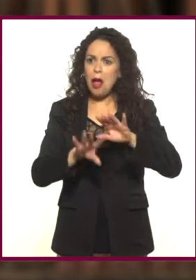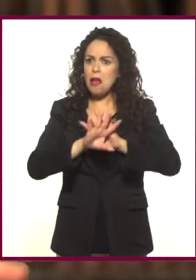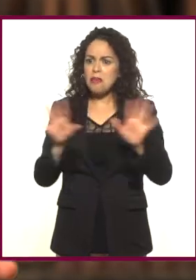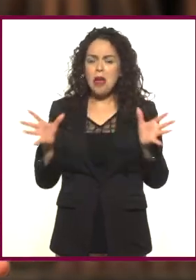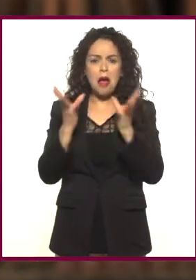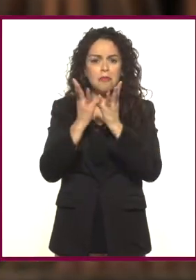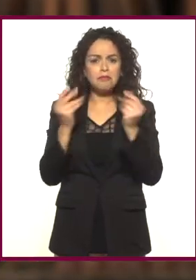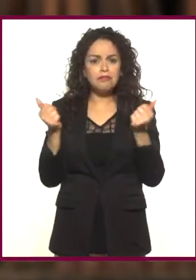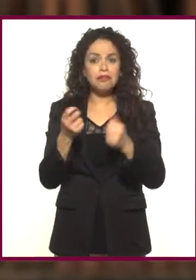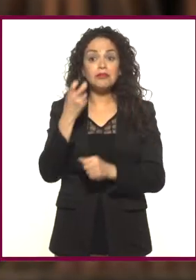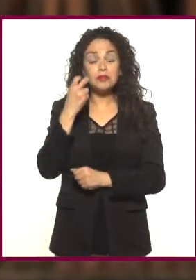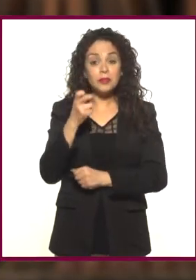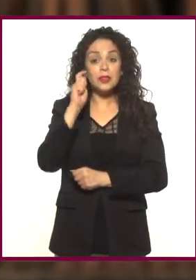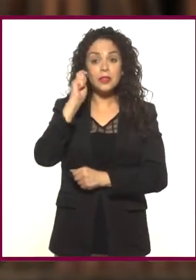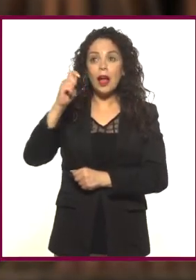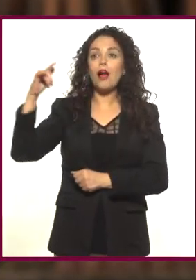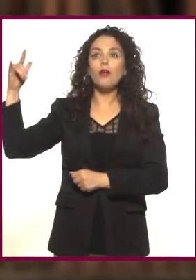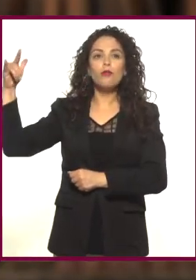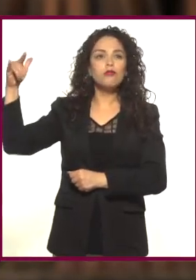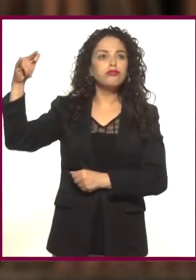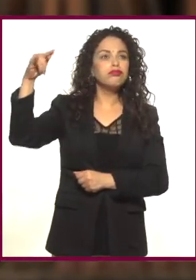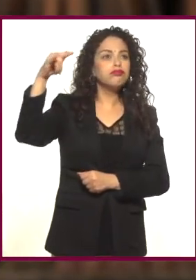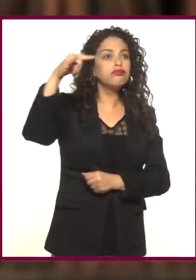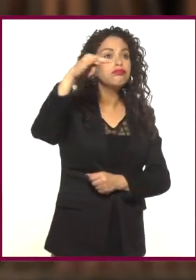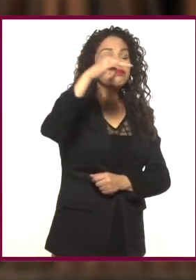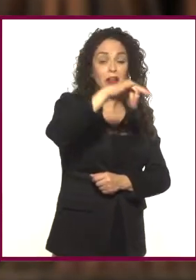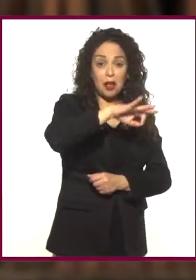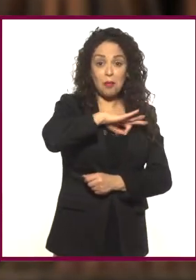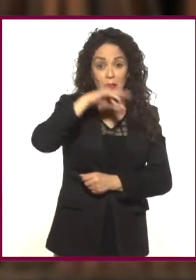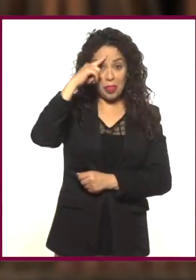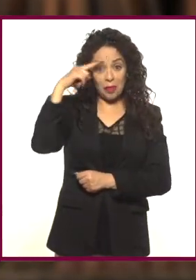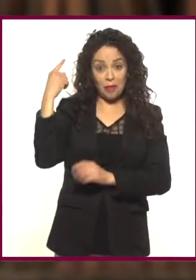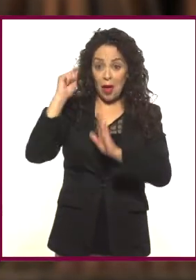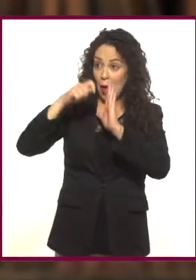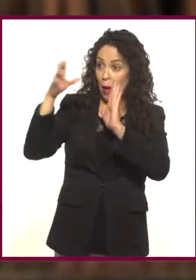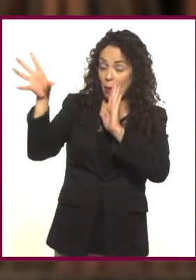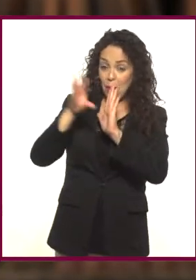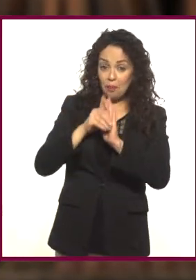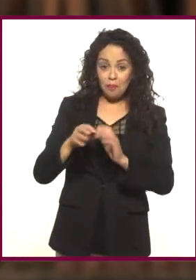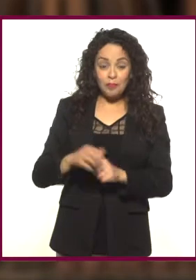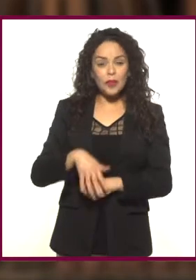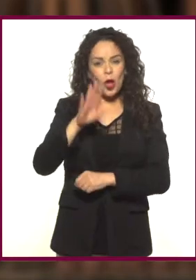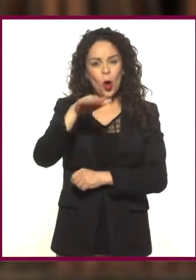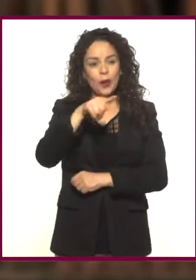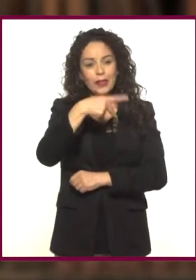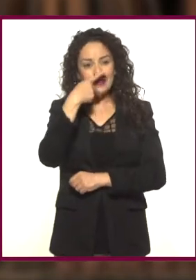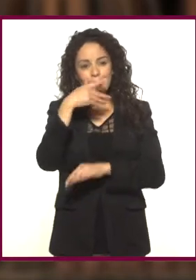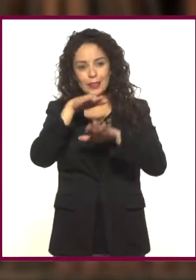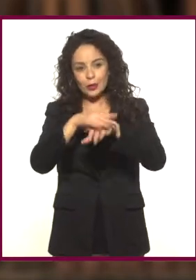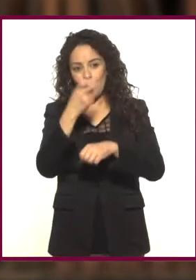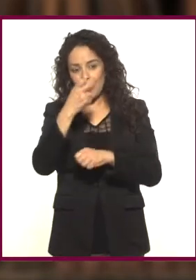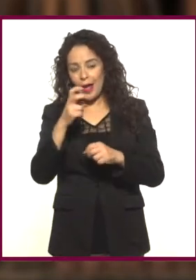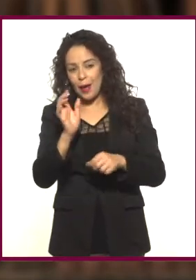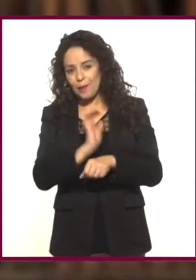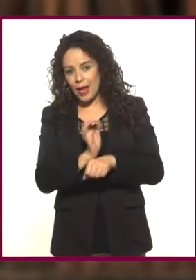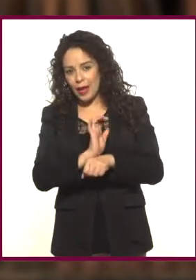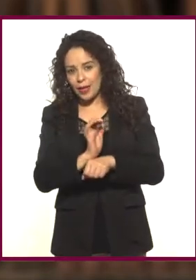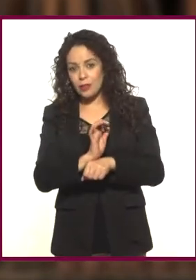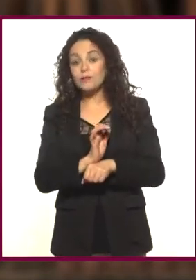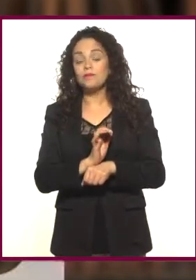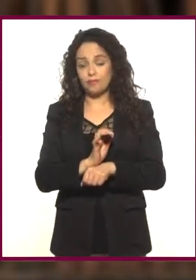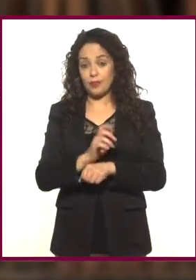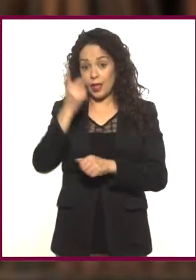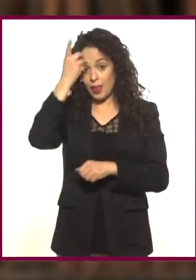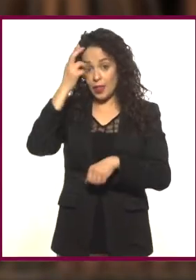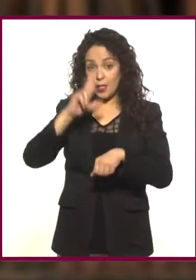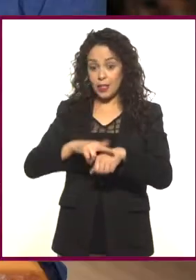y ¡tan, tan! Tenían una nave surcando el espacio. Oye, y ahora que sale a relucir la Guerra de las Galaxias, resulta que el